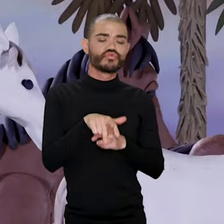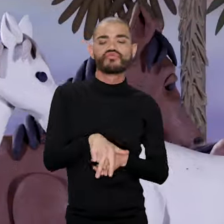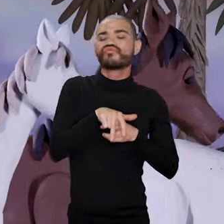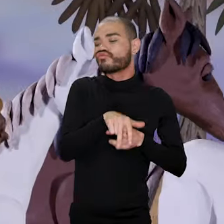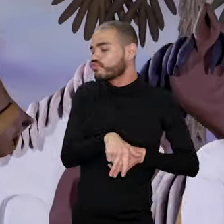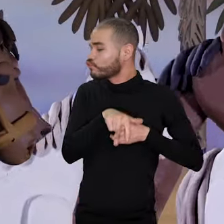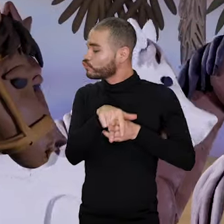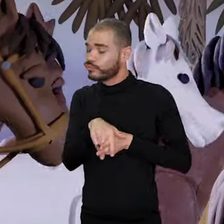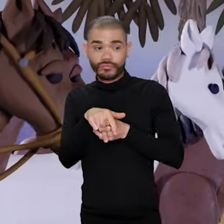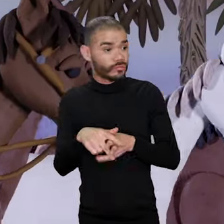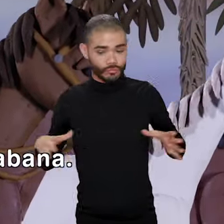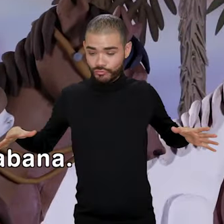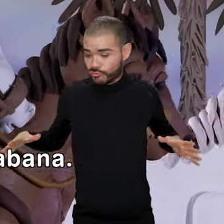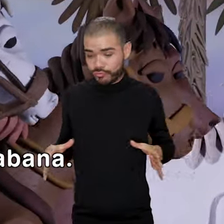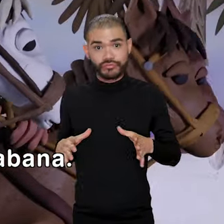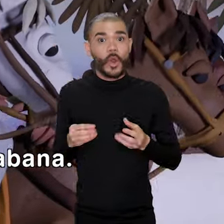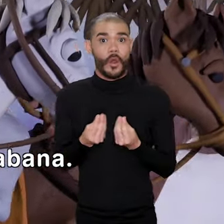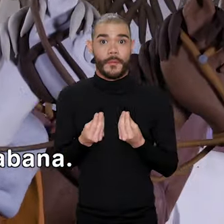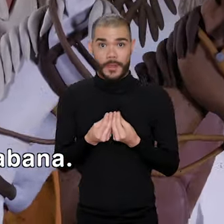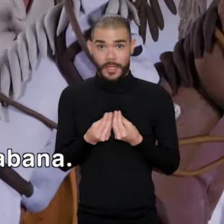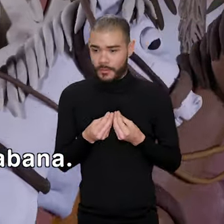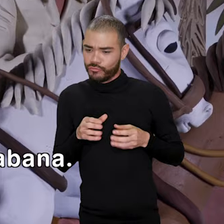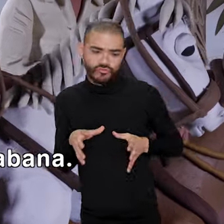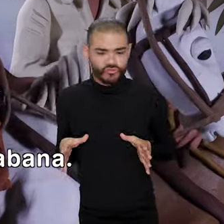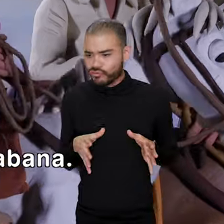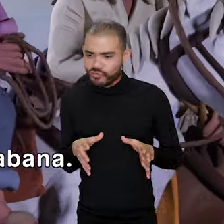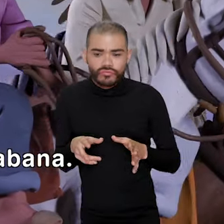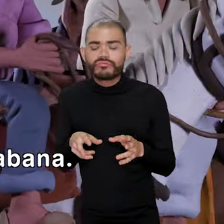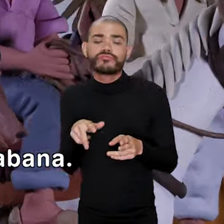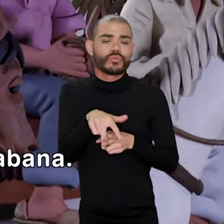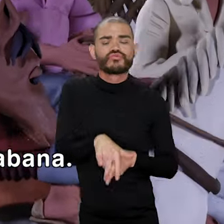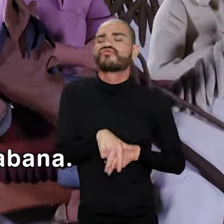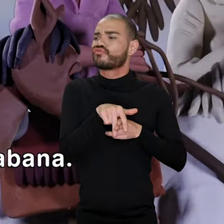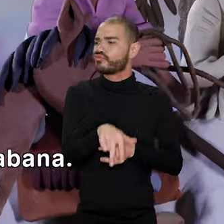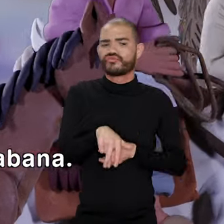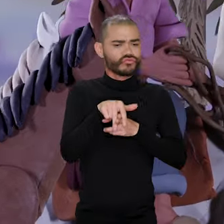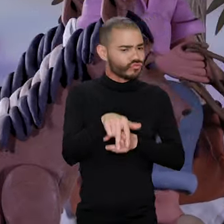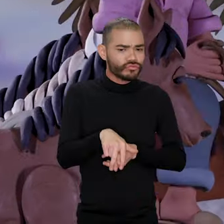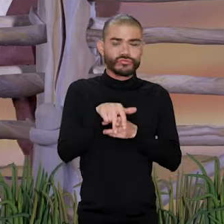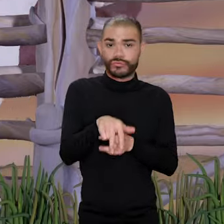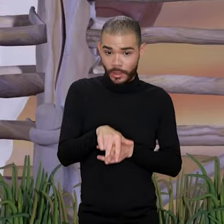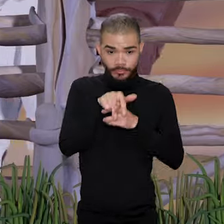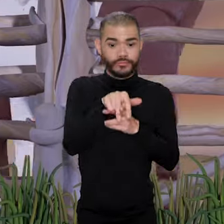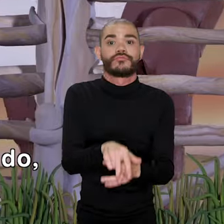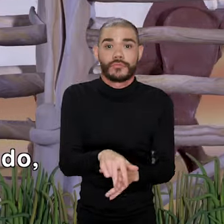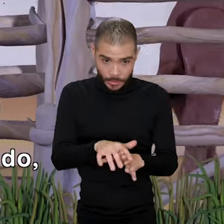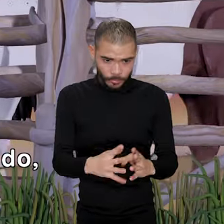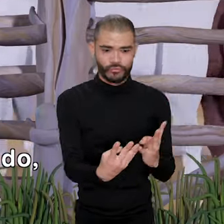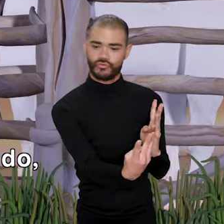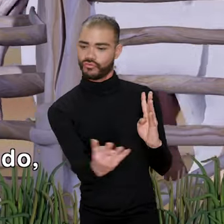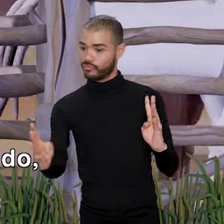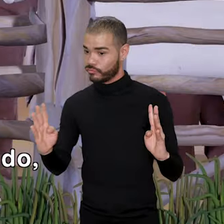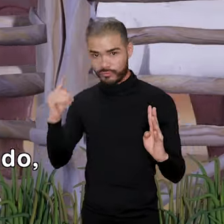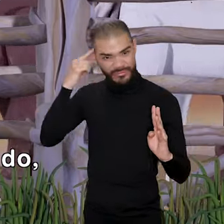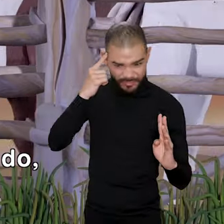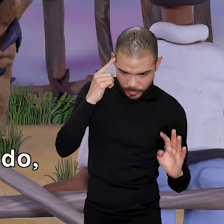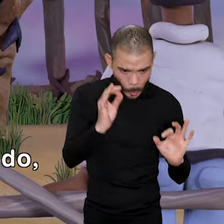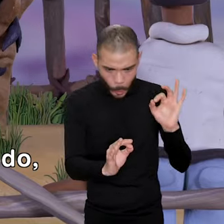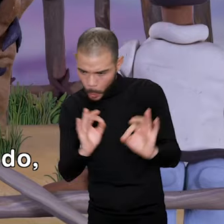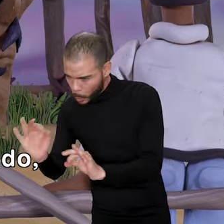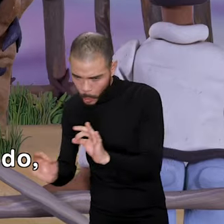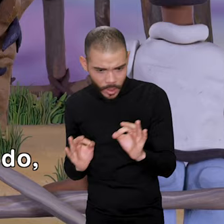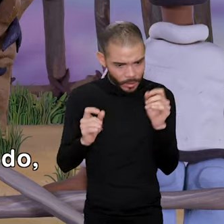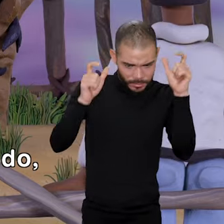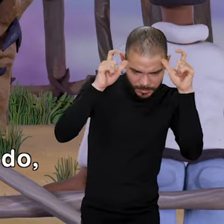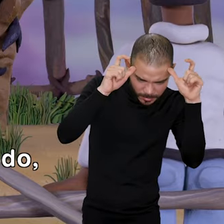Junto a sus compañeros, recoge los caballos que fueron criados libres en la sabana. Ya en el corral se ocupan de